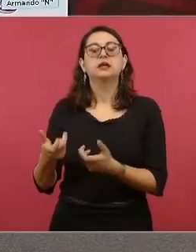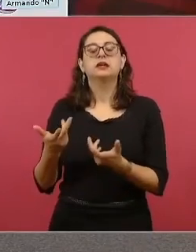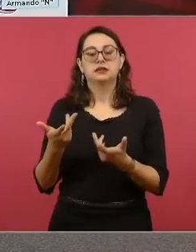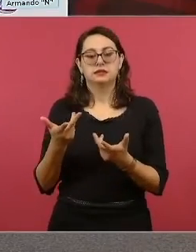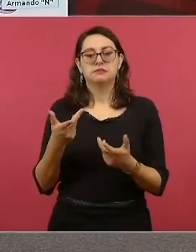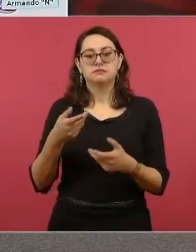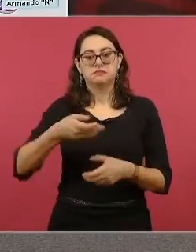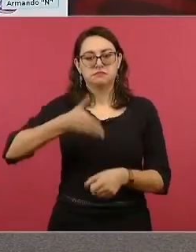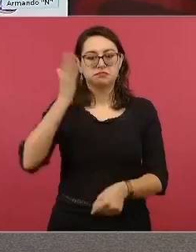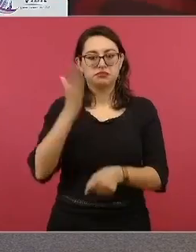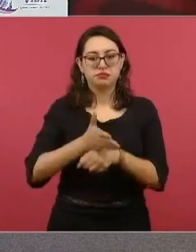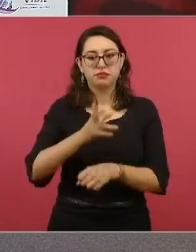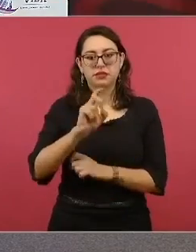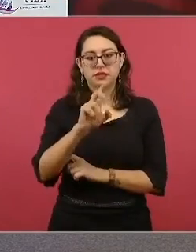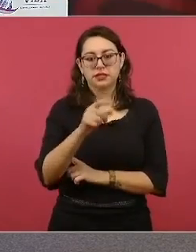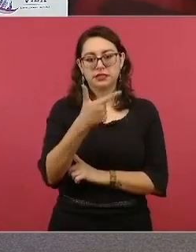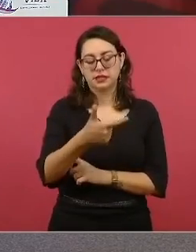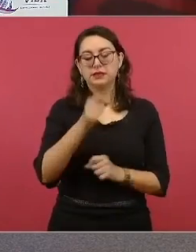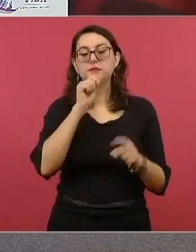este mismo delito. Adelante.